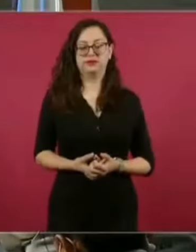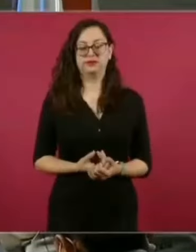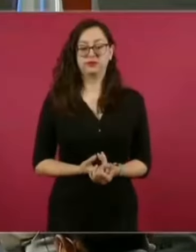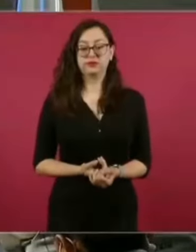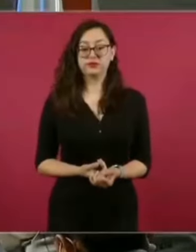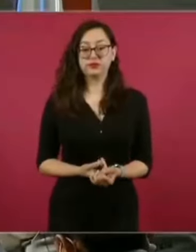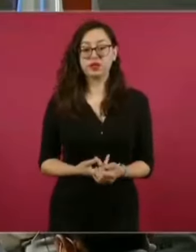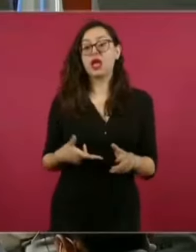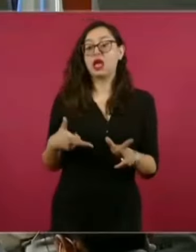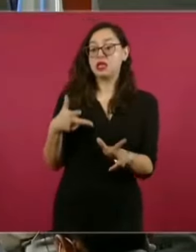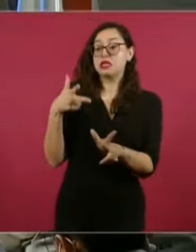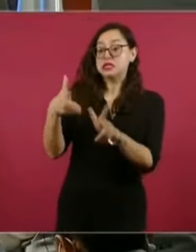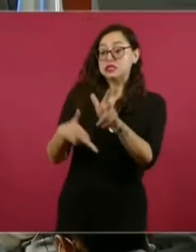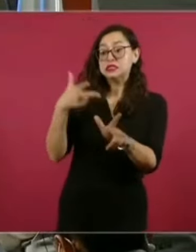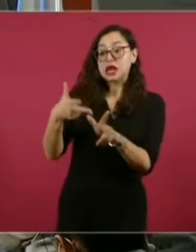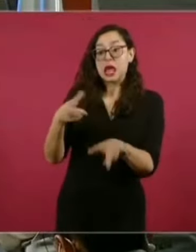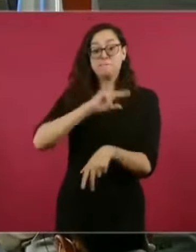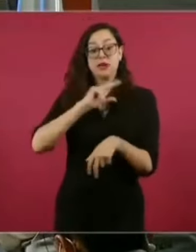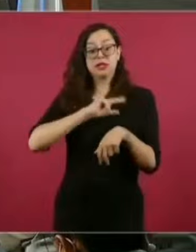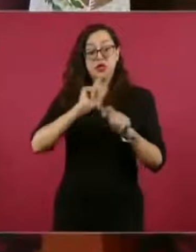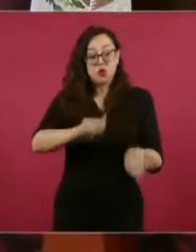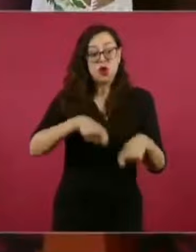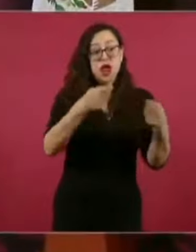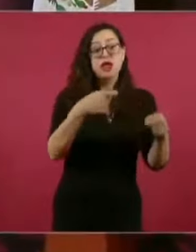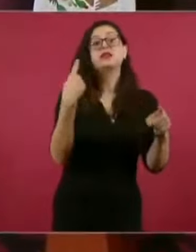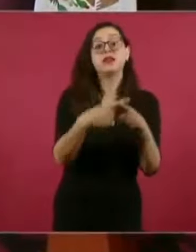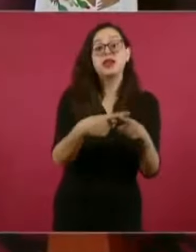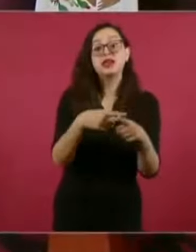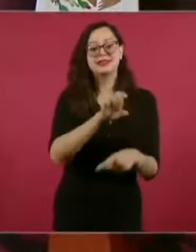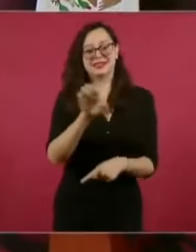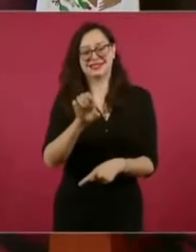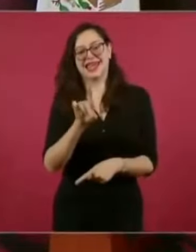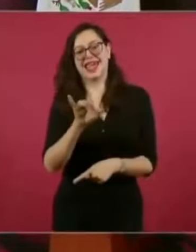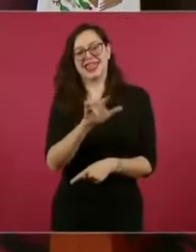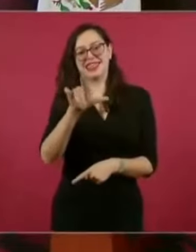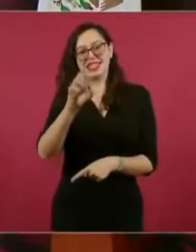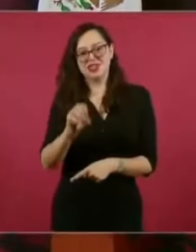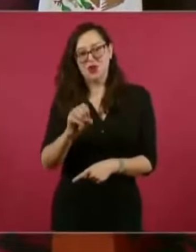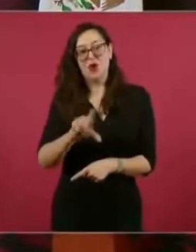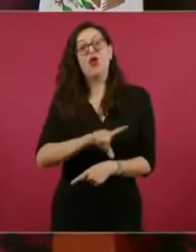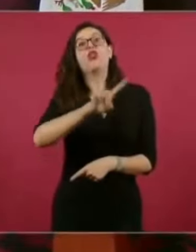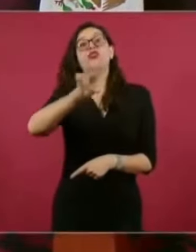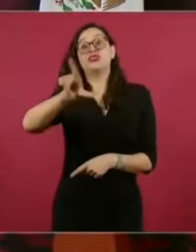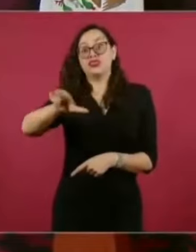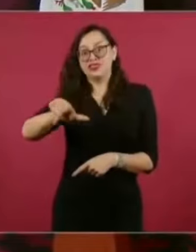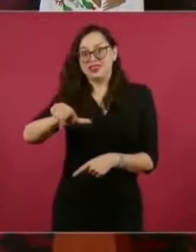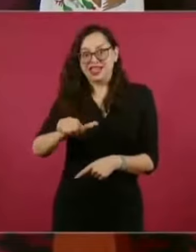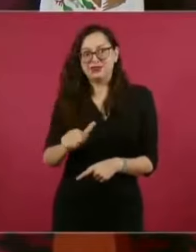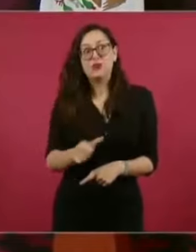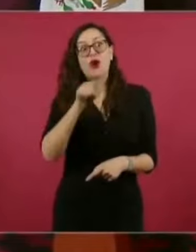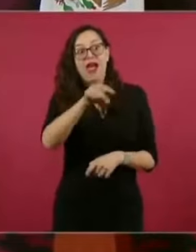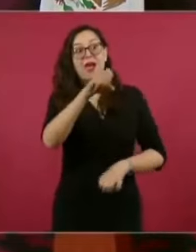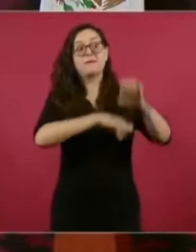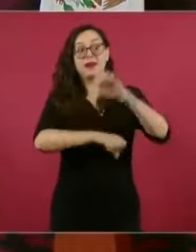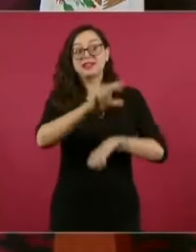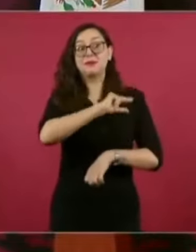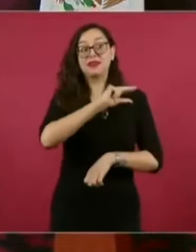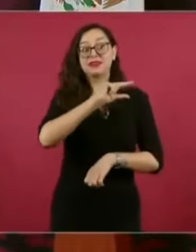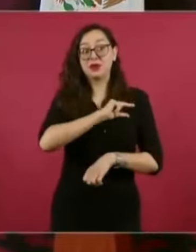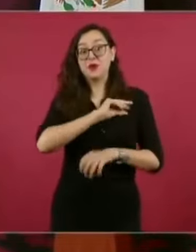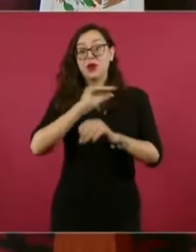fue a trabajar con una empresa ferrocarrilera que se quedó con los trenes de México?